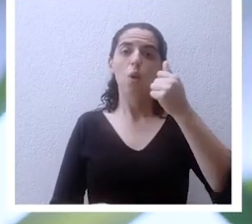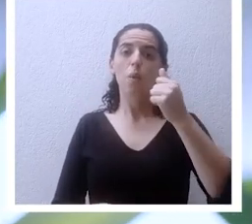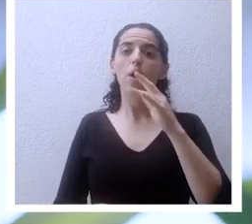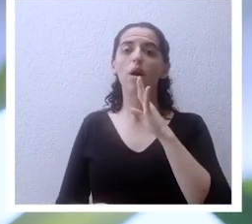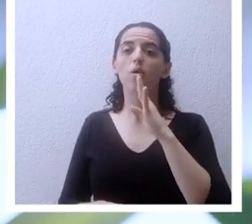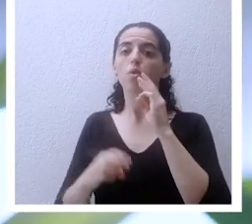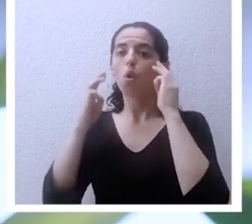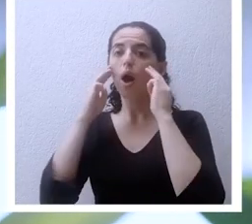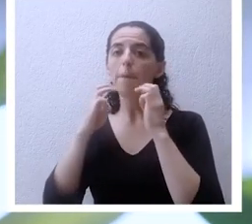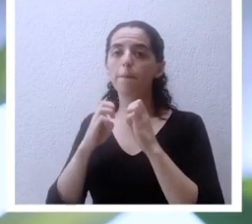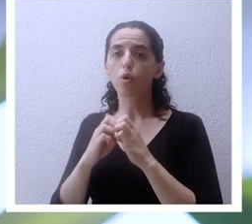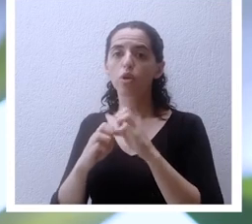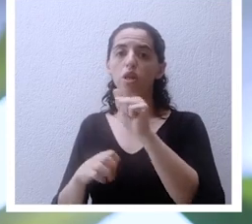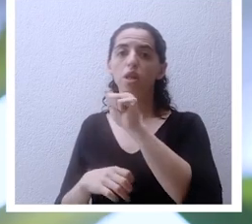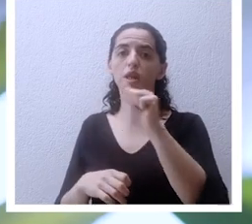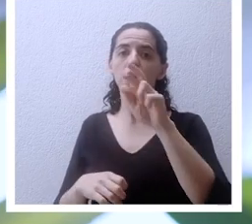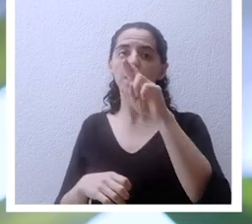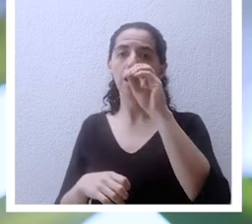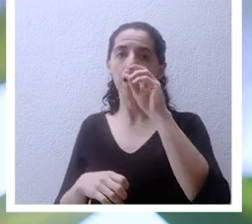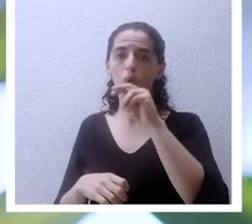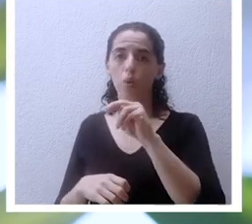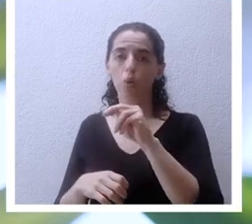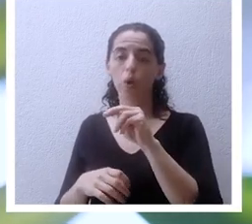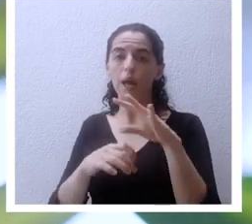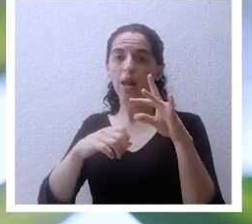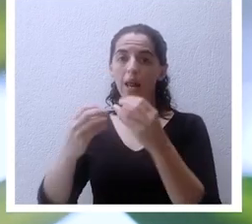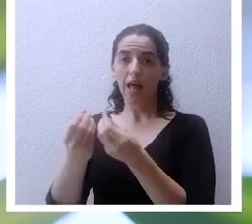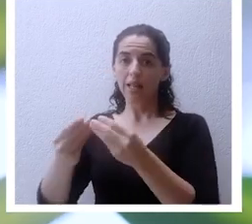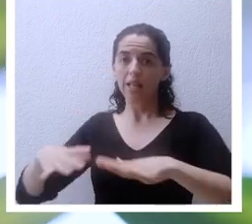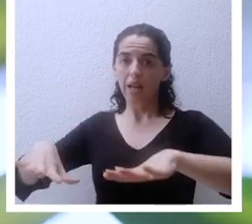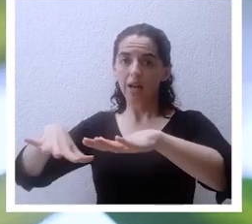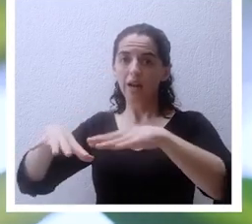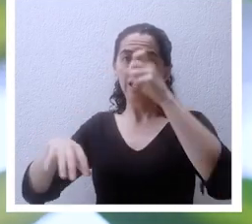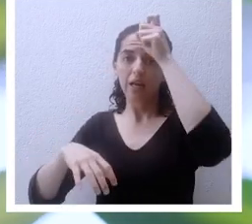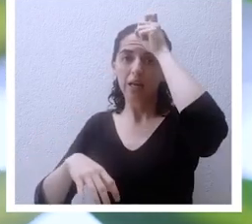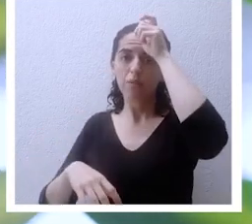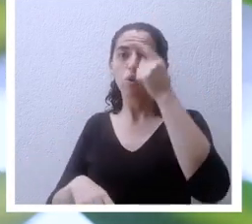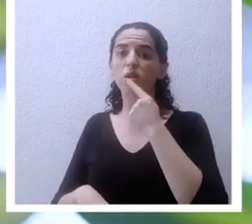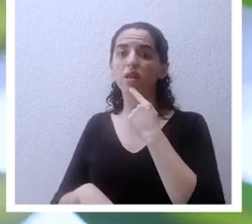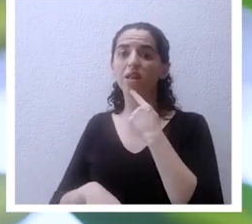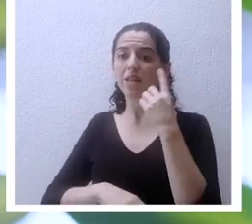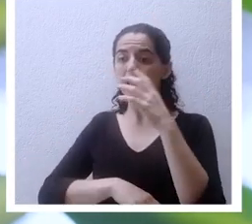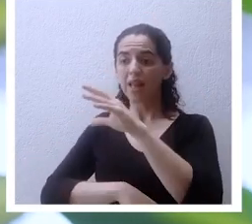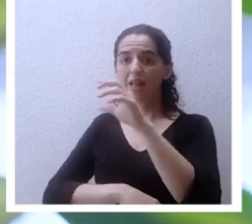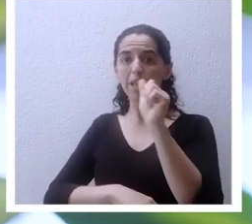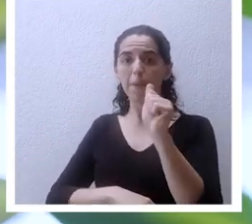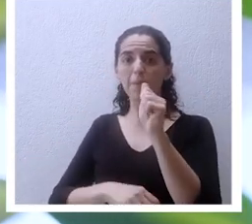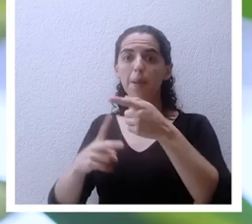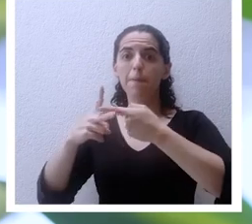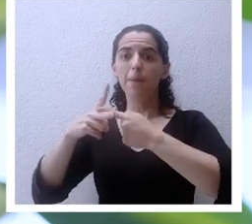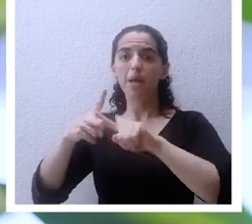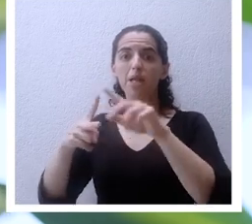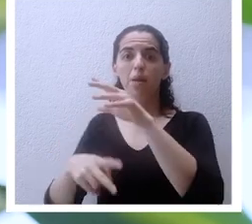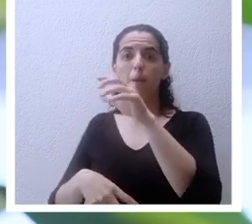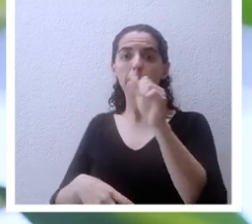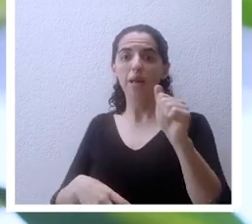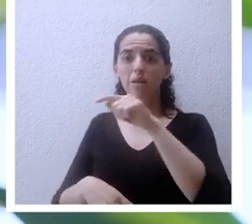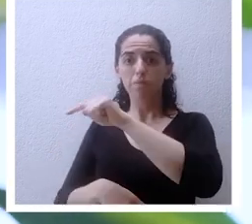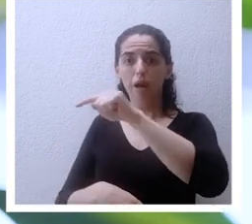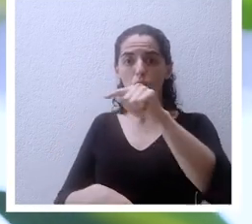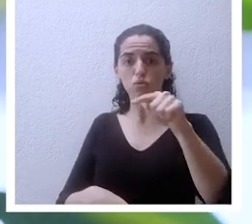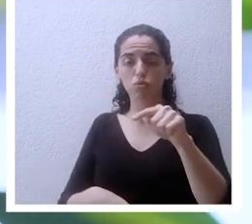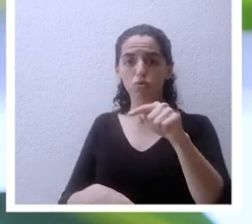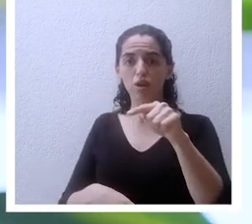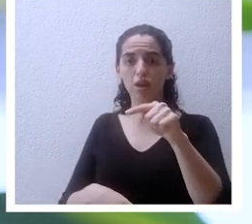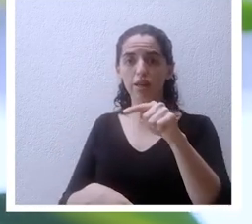y Aarón en la tierra de Egipto diciendo ¿Este mes o será principio de los meses? Para vosotros